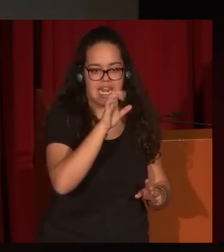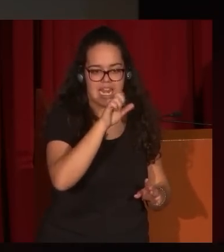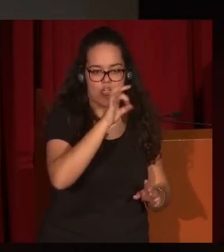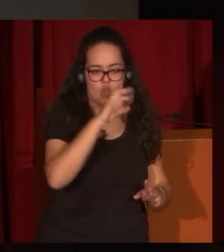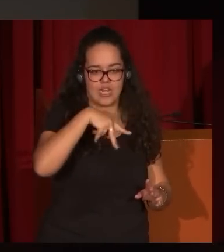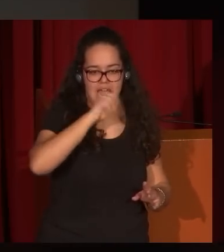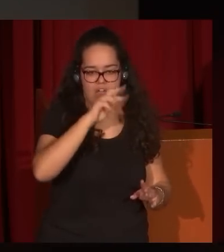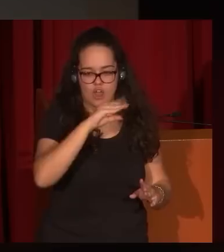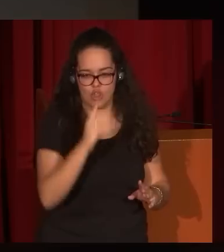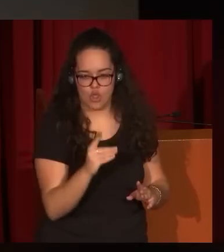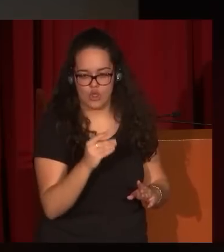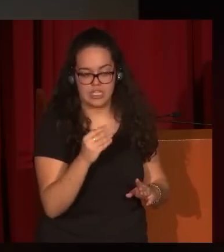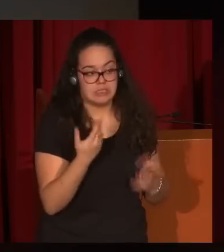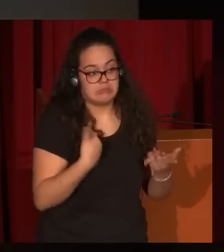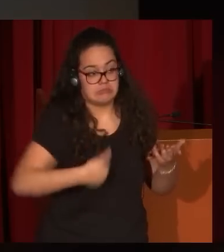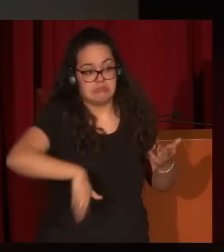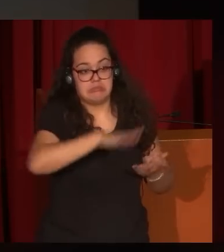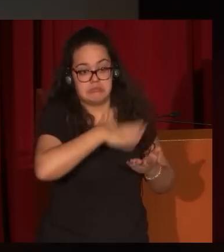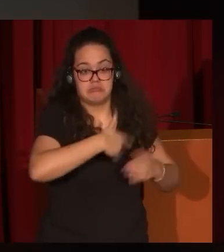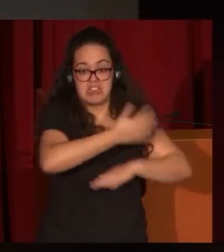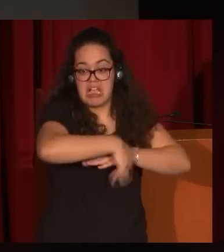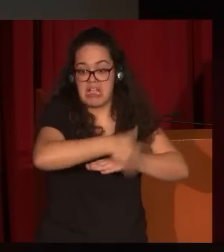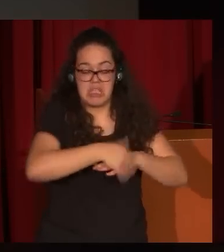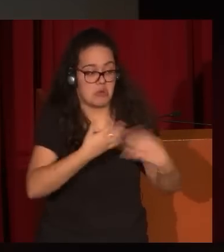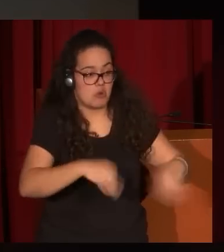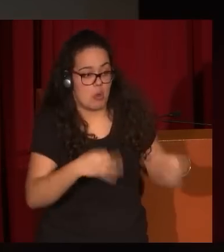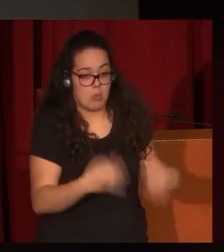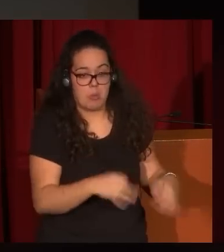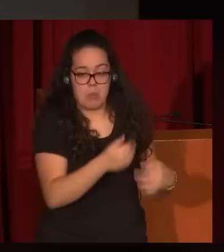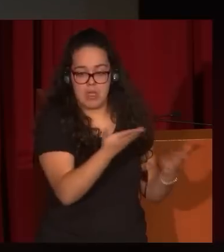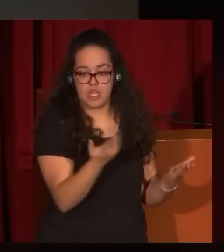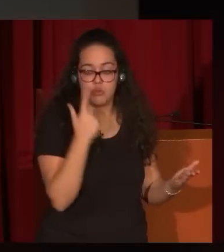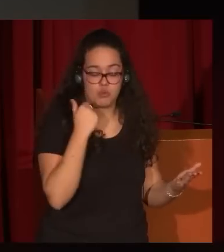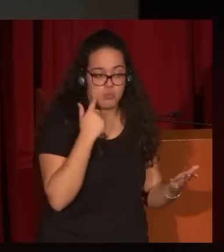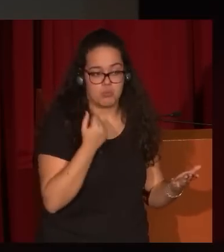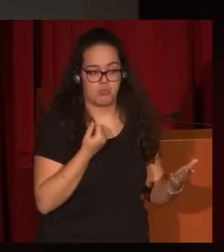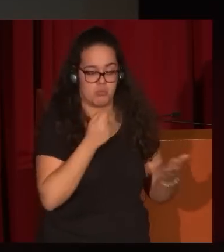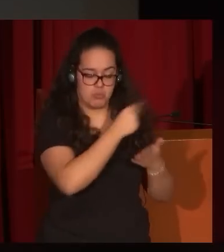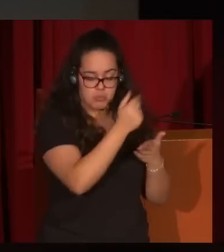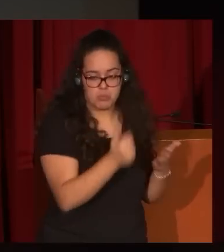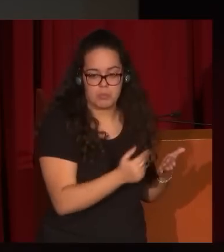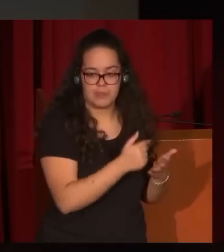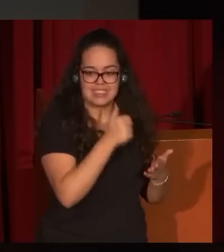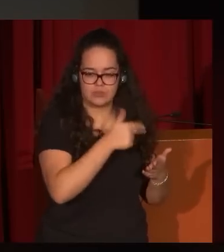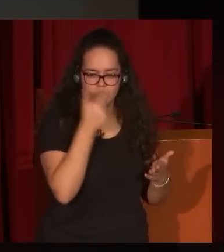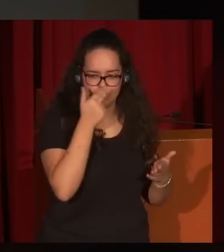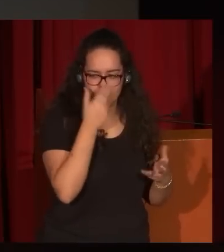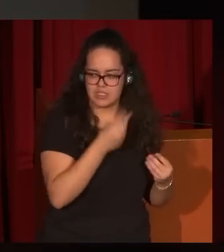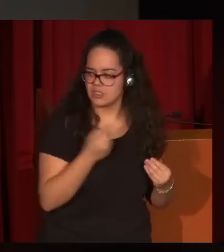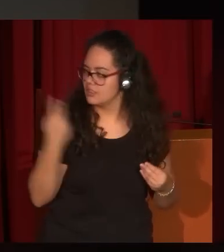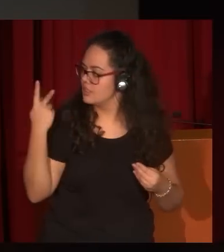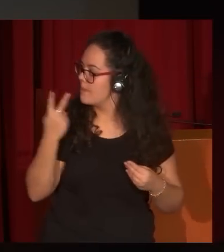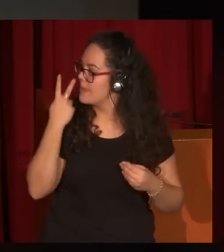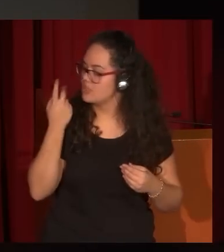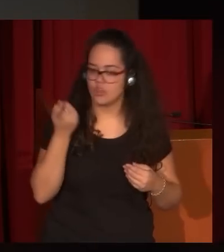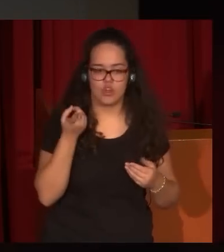decir, escenas callejeras, escenas de su tiempo que refleja en sus cuadros de costumbres. Este es muy interesante. Ven otra vez el